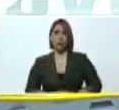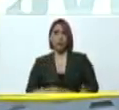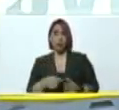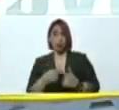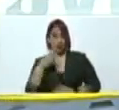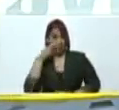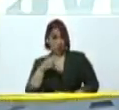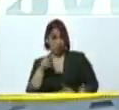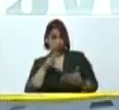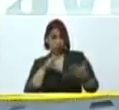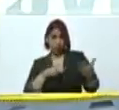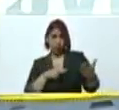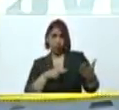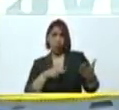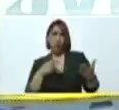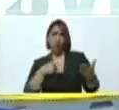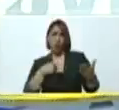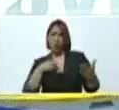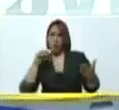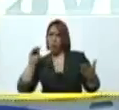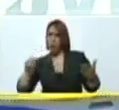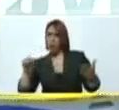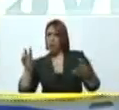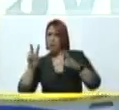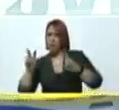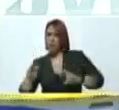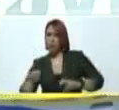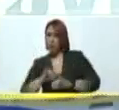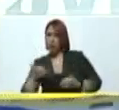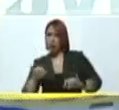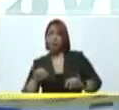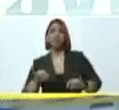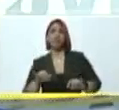lo vi, lo mandé a confirmar, y me lo confirmaron,